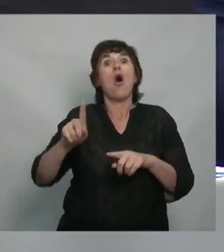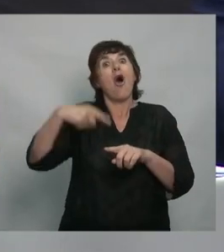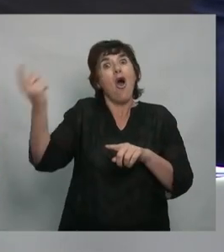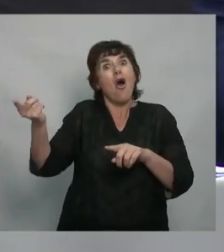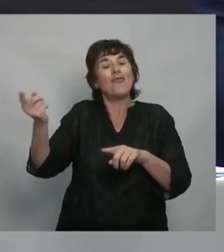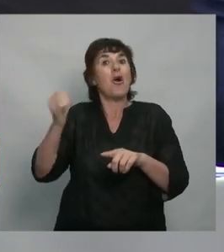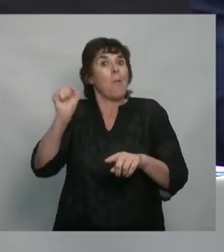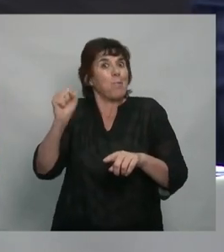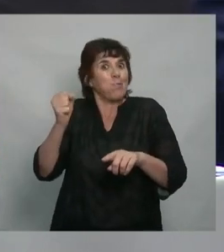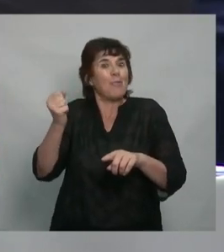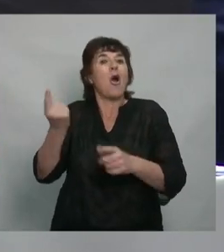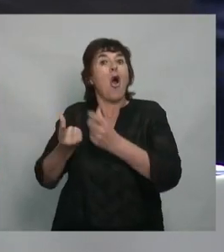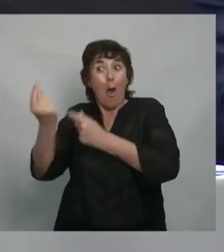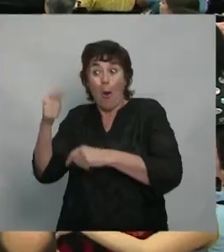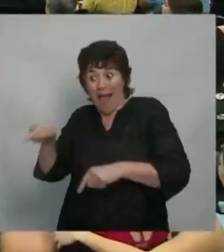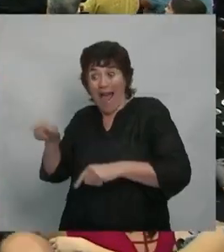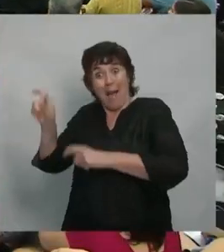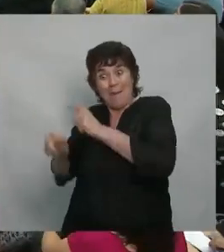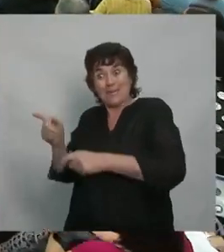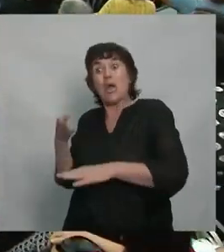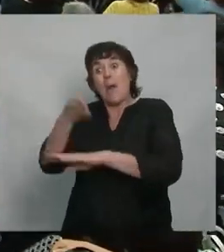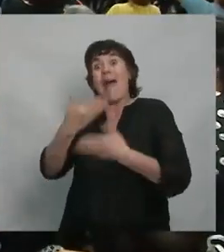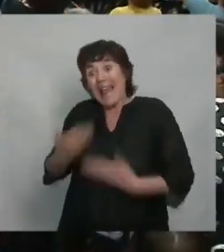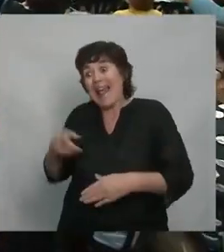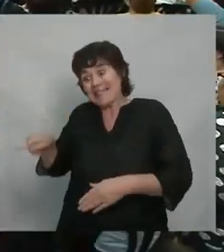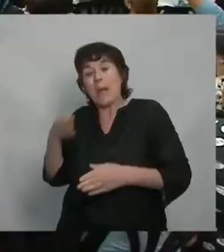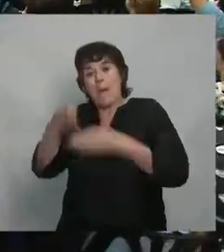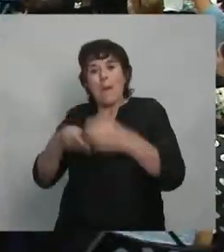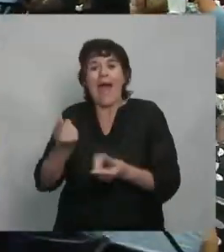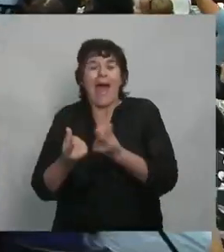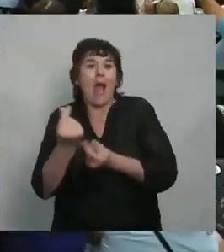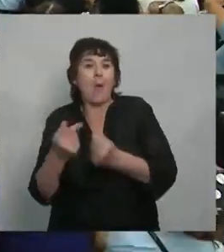fueron a comprarle al supermercado. ¿Y esto qué significa?